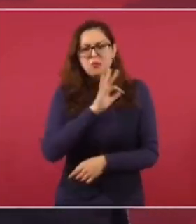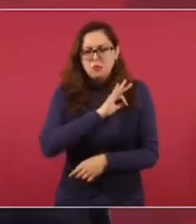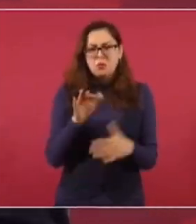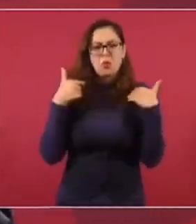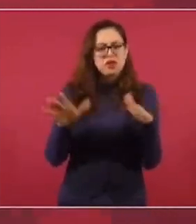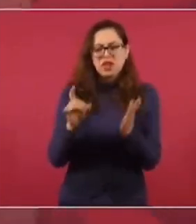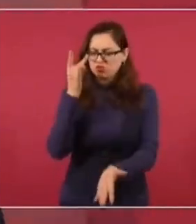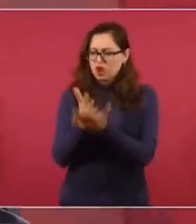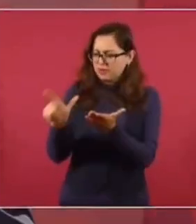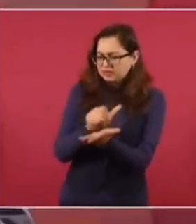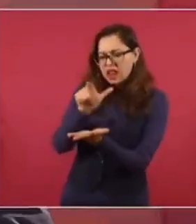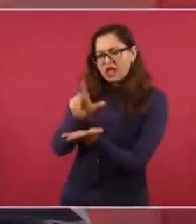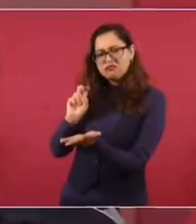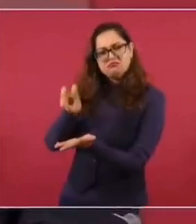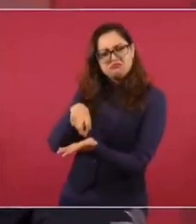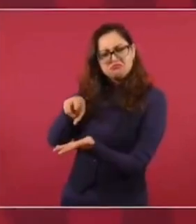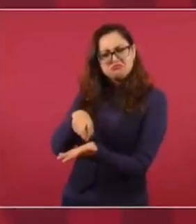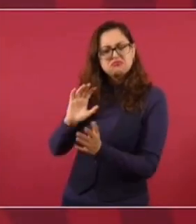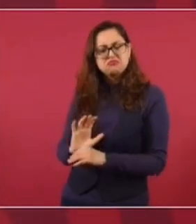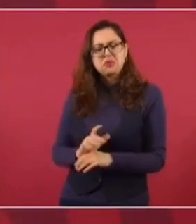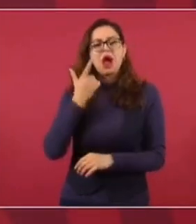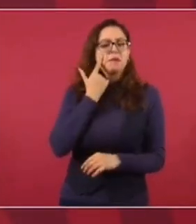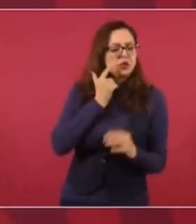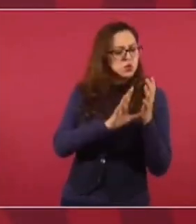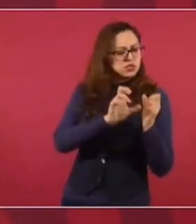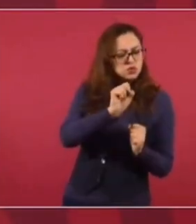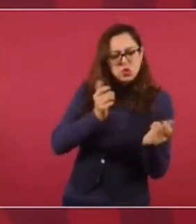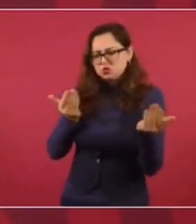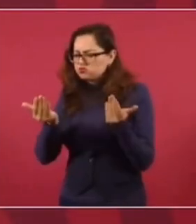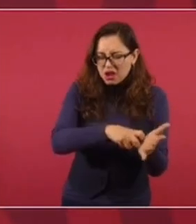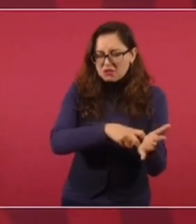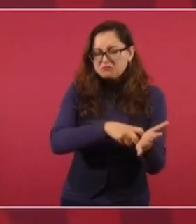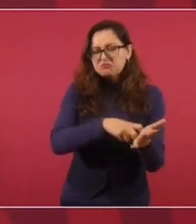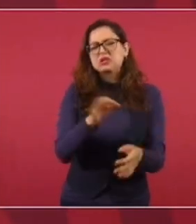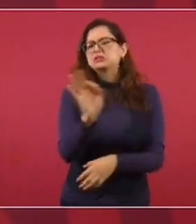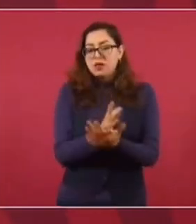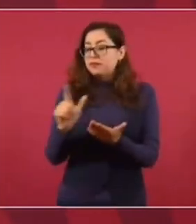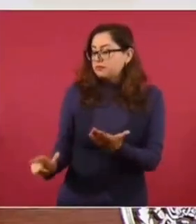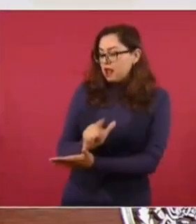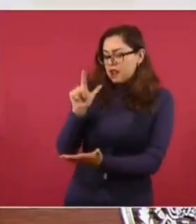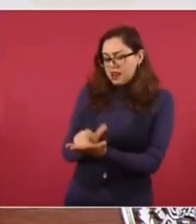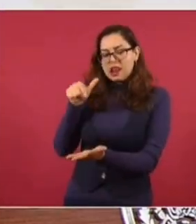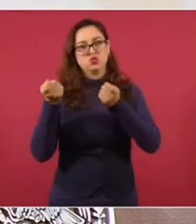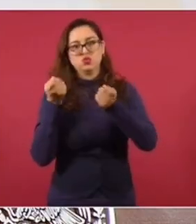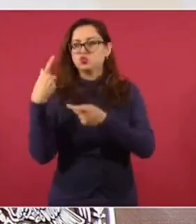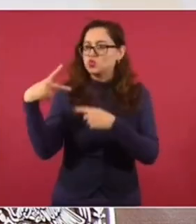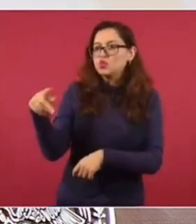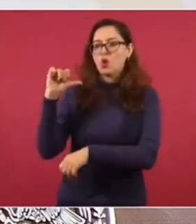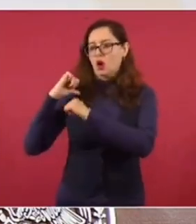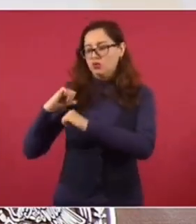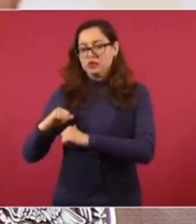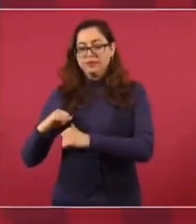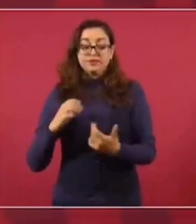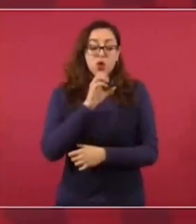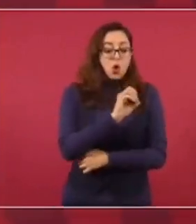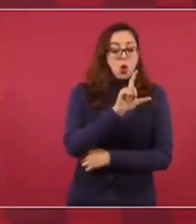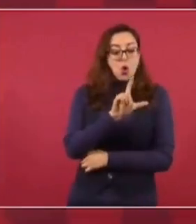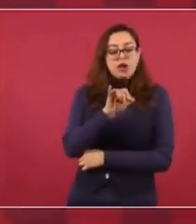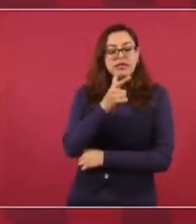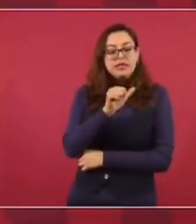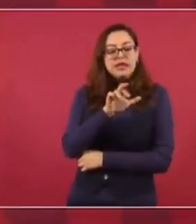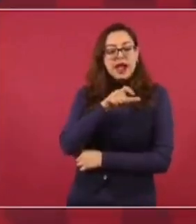a lo que establece la Constitución, la posibilidad de hacer una reforma. Entonces, todo aquello que se pueda